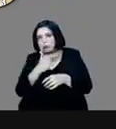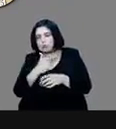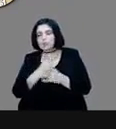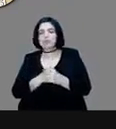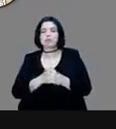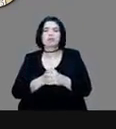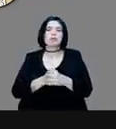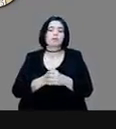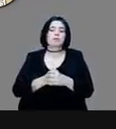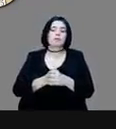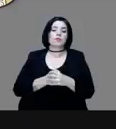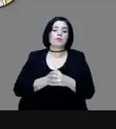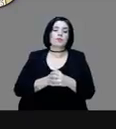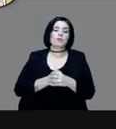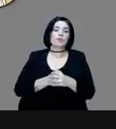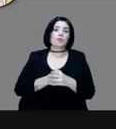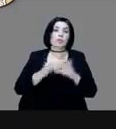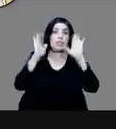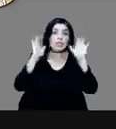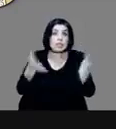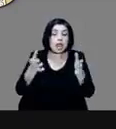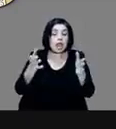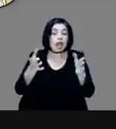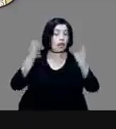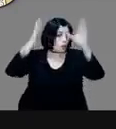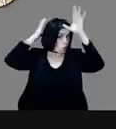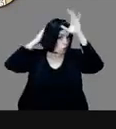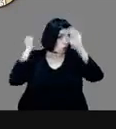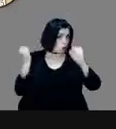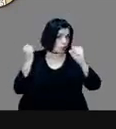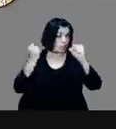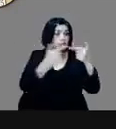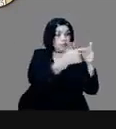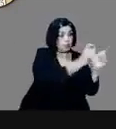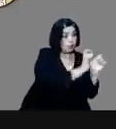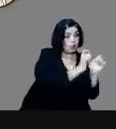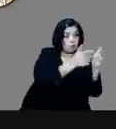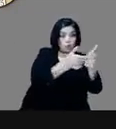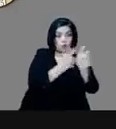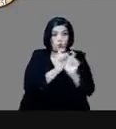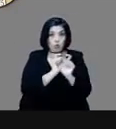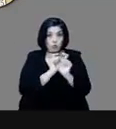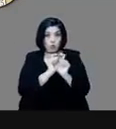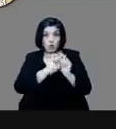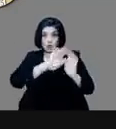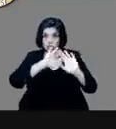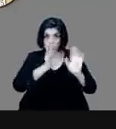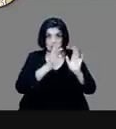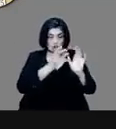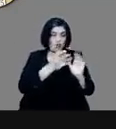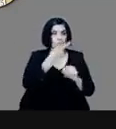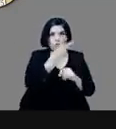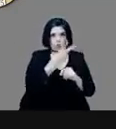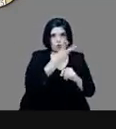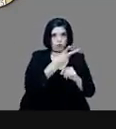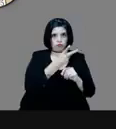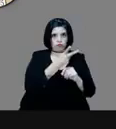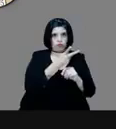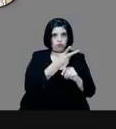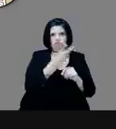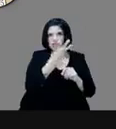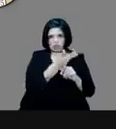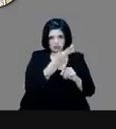Cortés ha dividido a su ejército, junto con los trascaltecas y otros grupos, los ha dividido, digamos, en tres